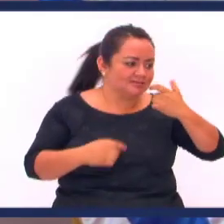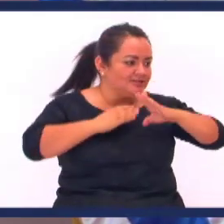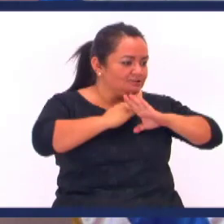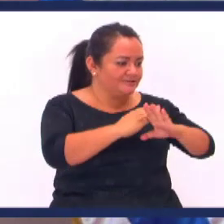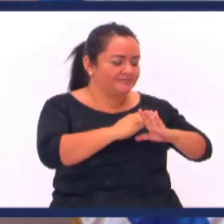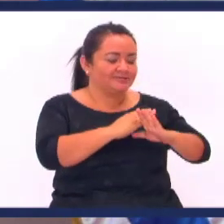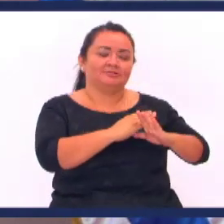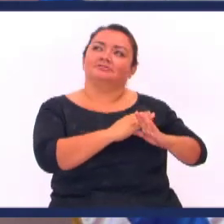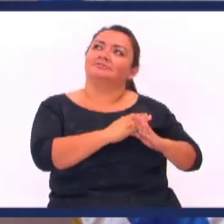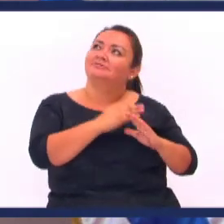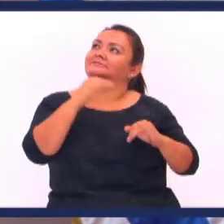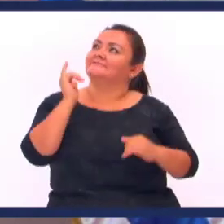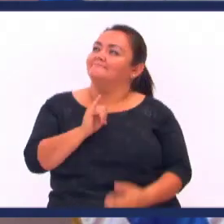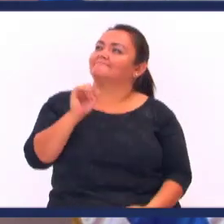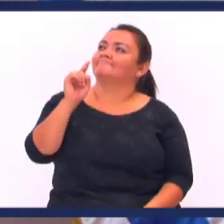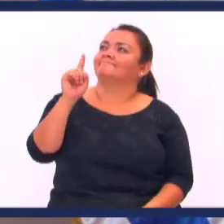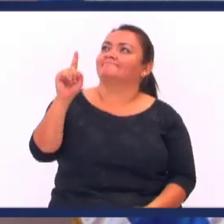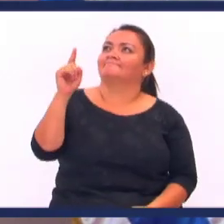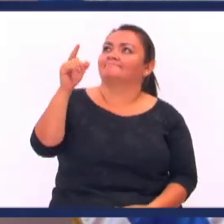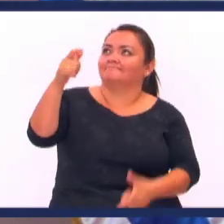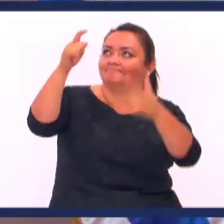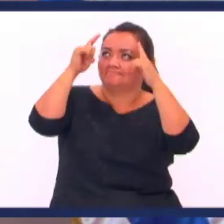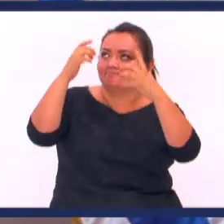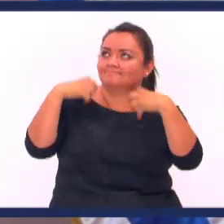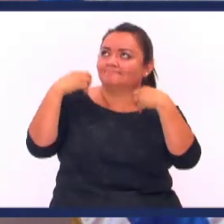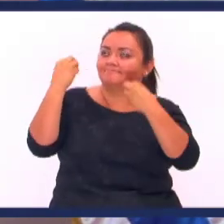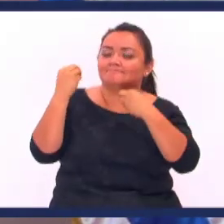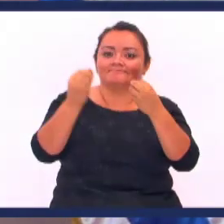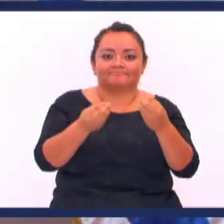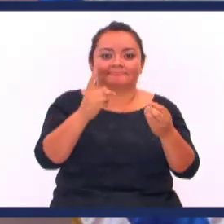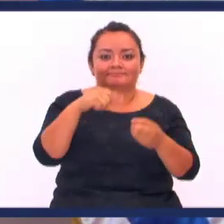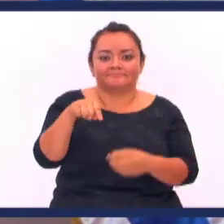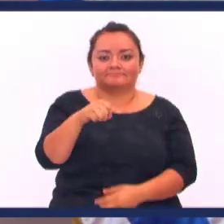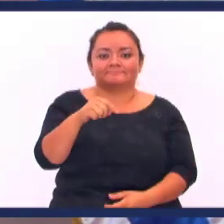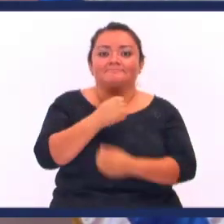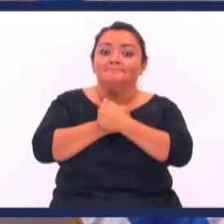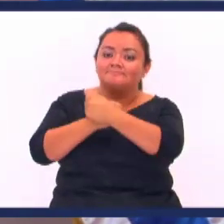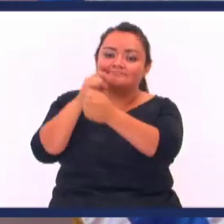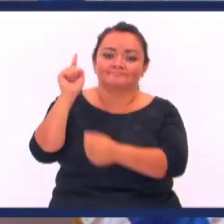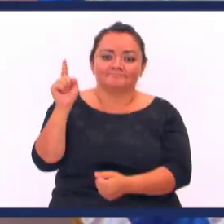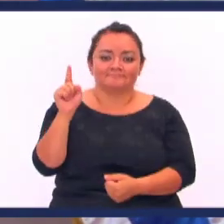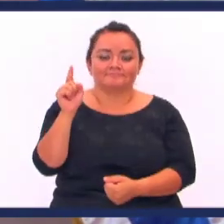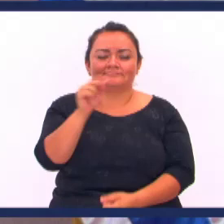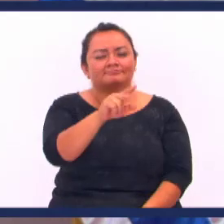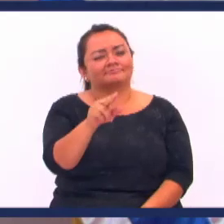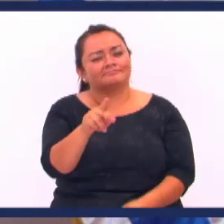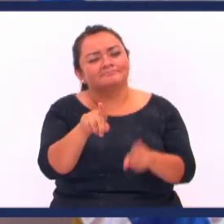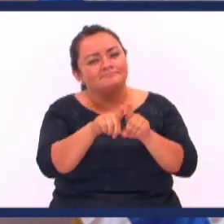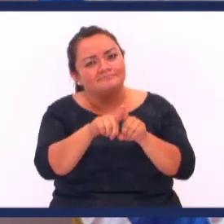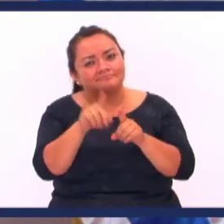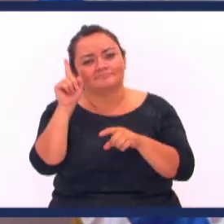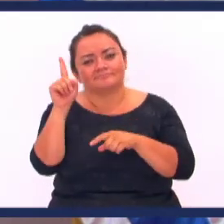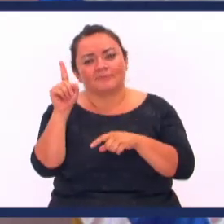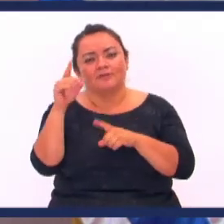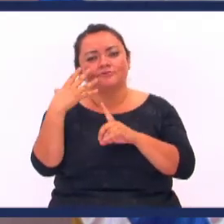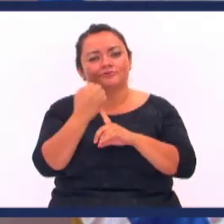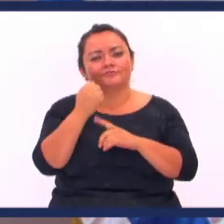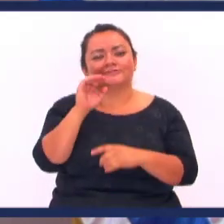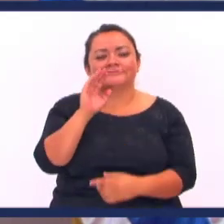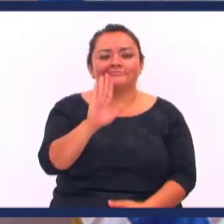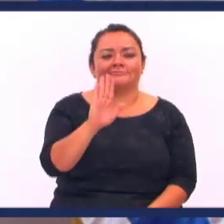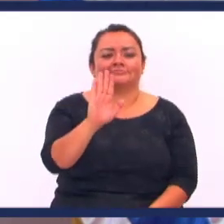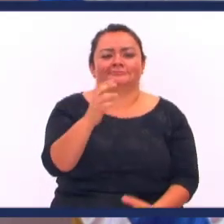Recibirá la corona De vida Que Dios ha prometido A quienes A los que le aman Amigos y hermanos Dios tiene Un